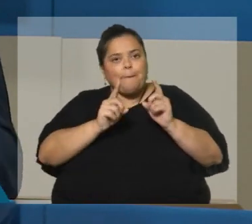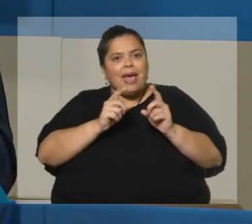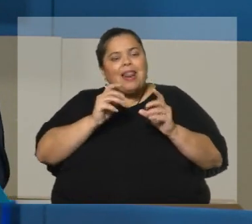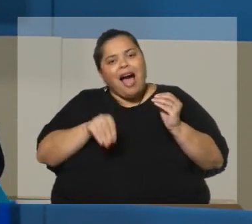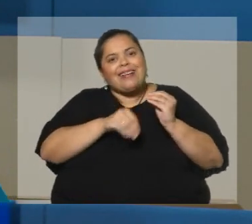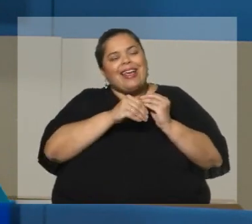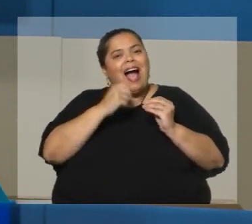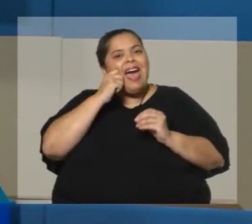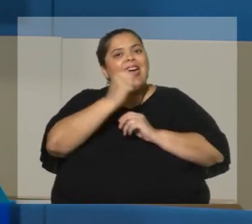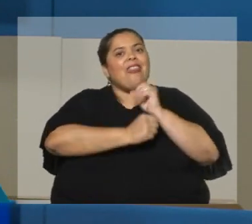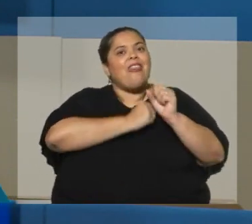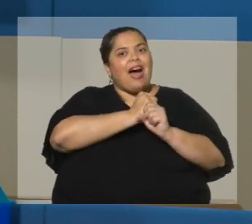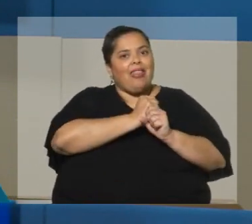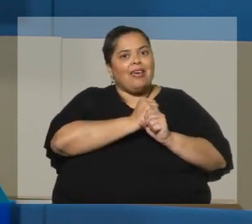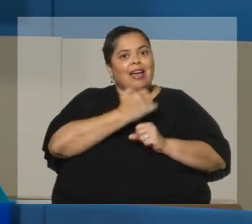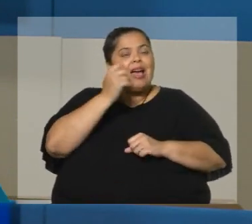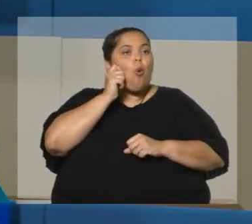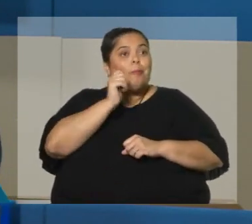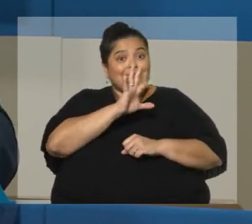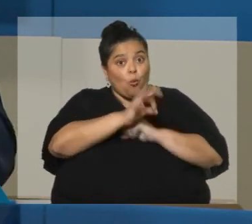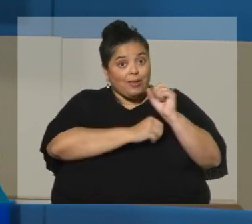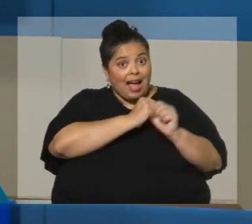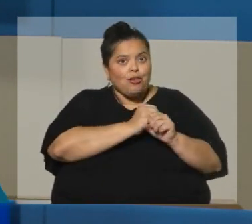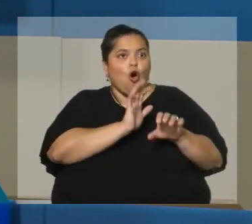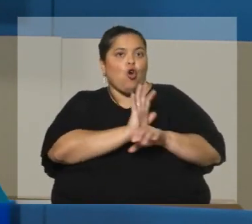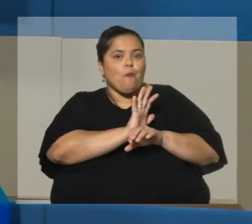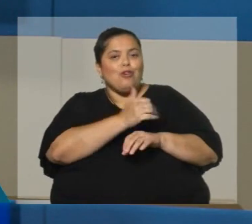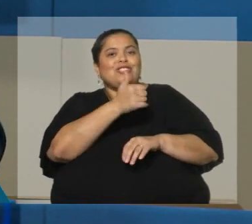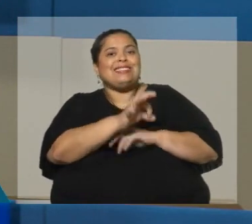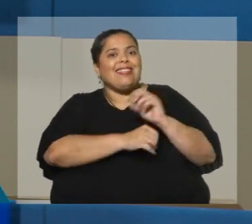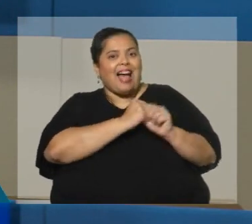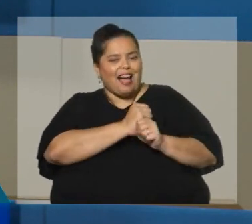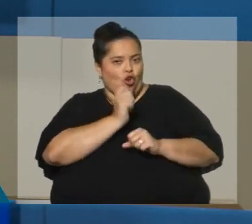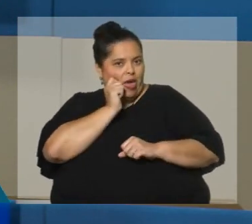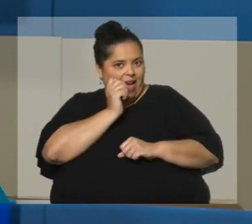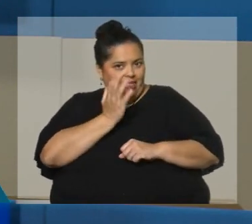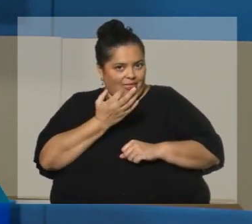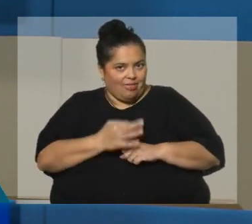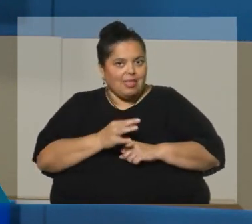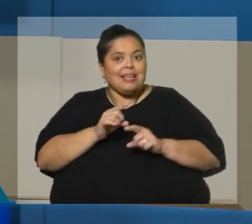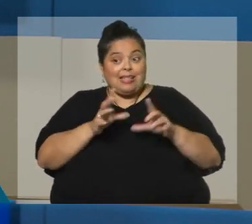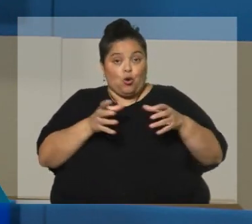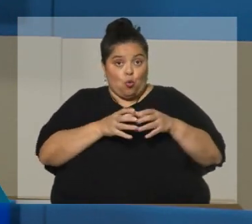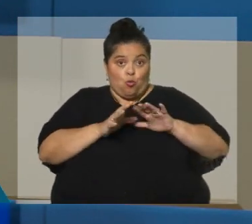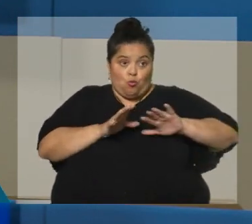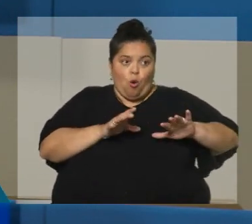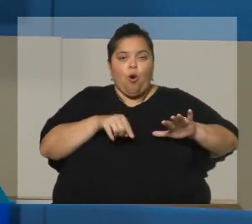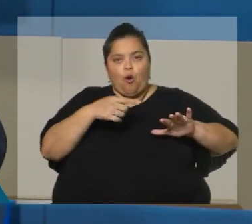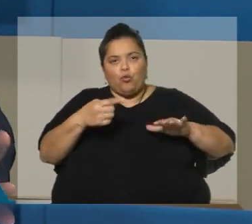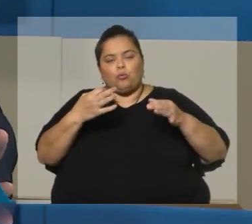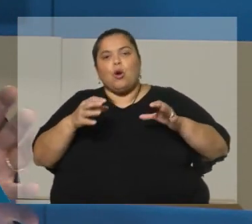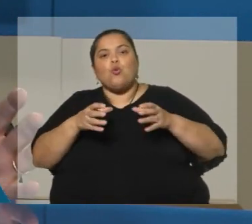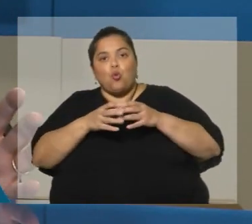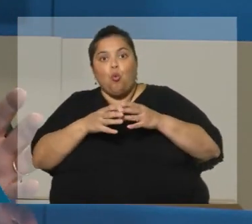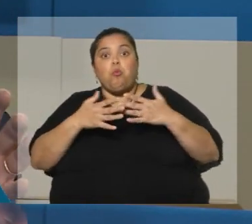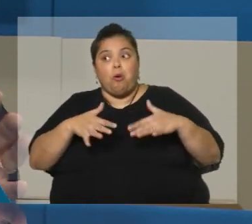tiene 50 es como si tuviera 60. Allí ya hay un grupo importante, es el 7% de los aportantes al BPS, que tiene